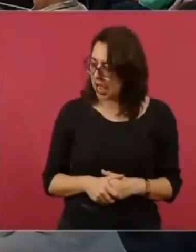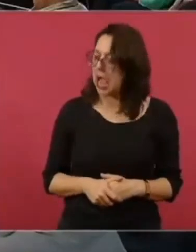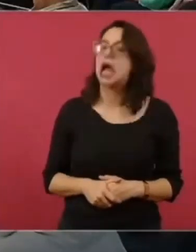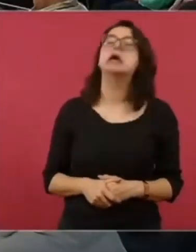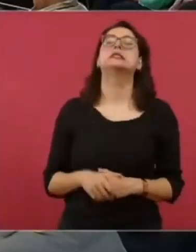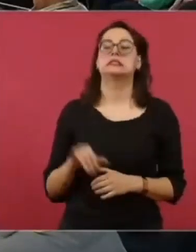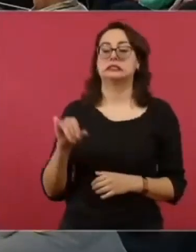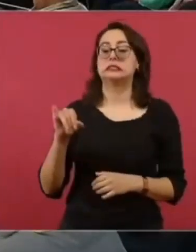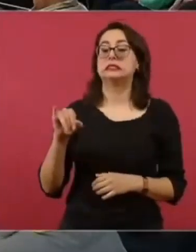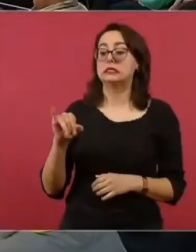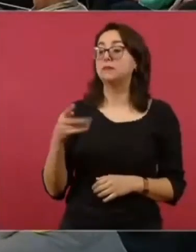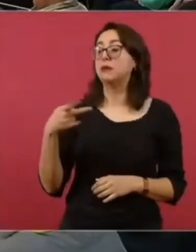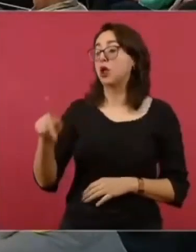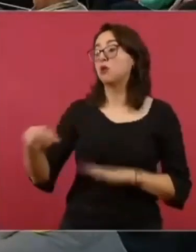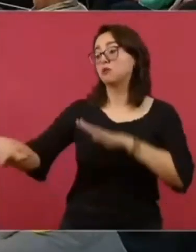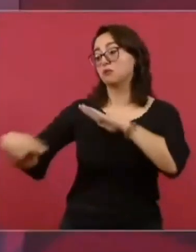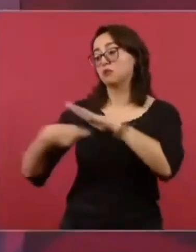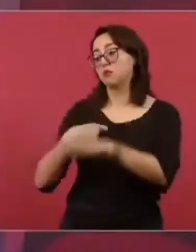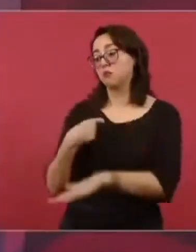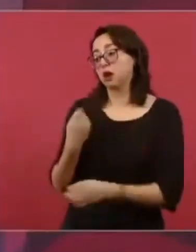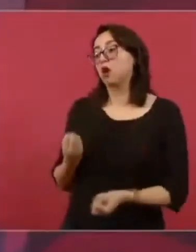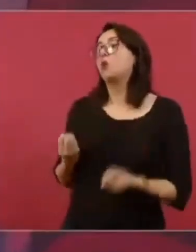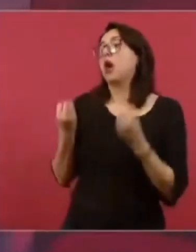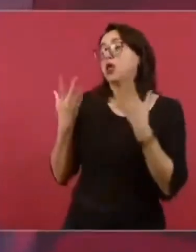muy bien, pero ¿cuánto nos vas a dar?